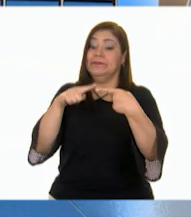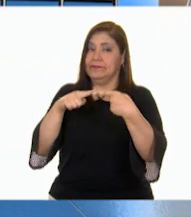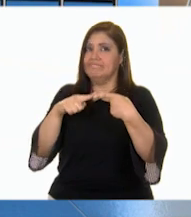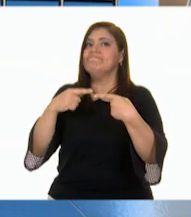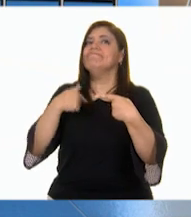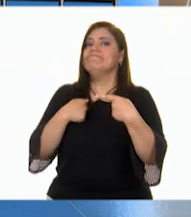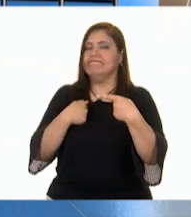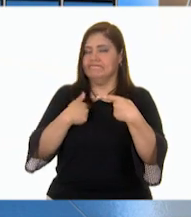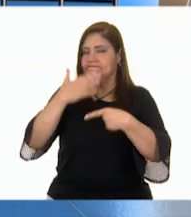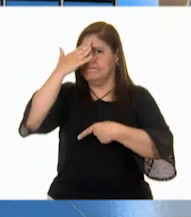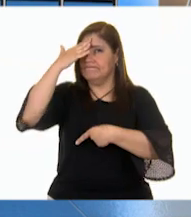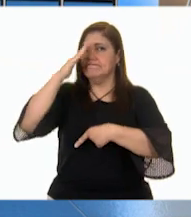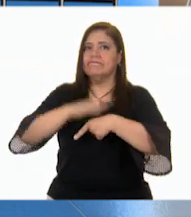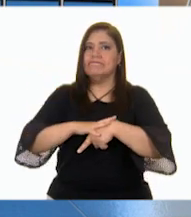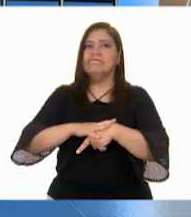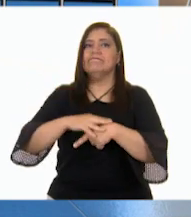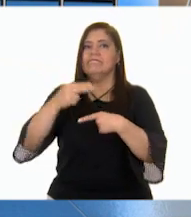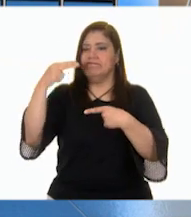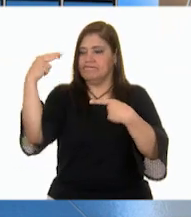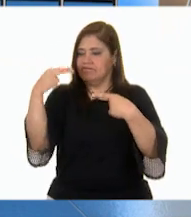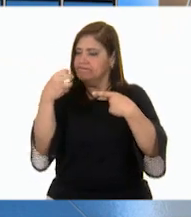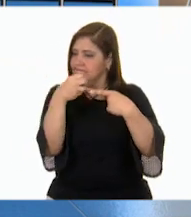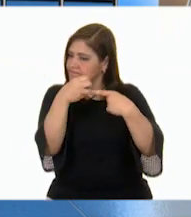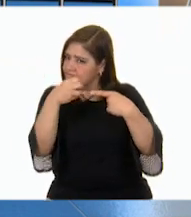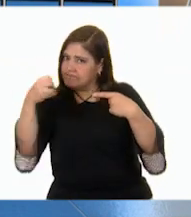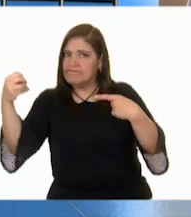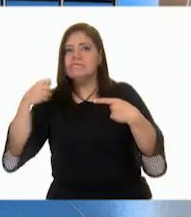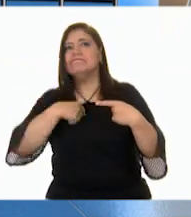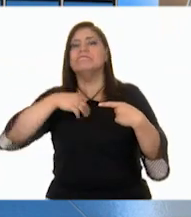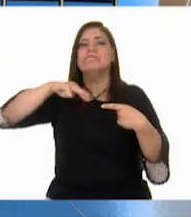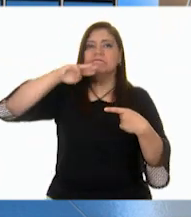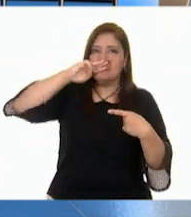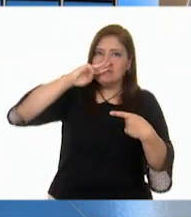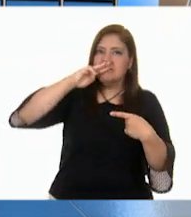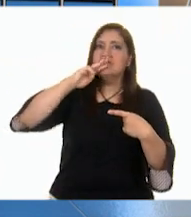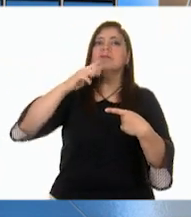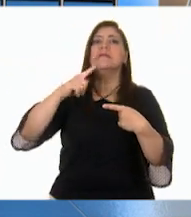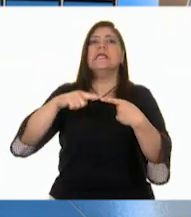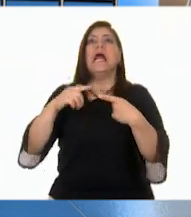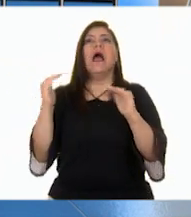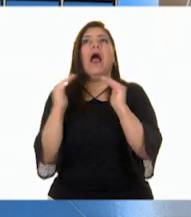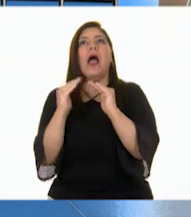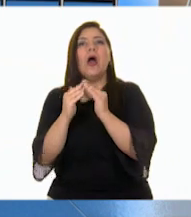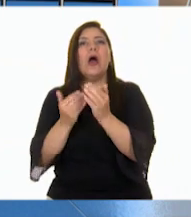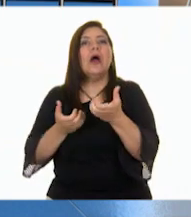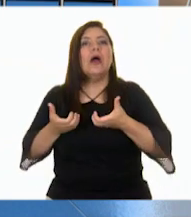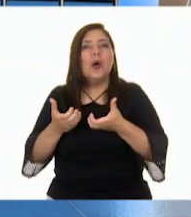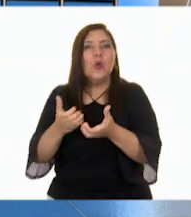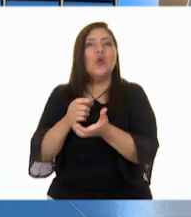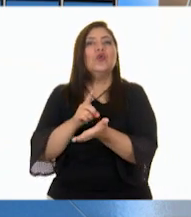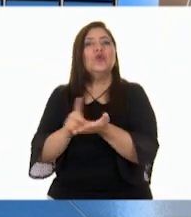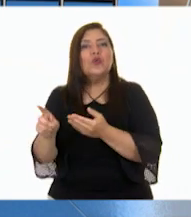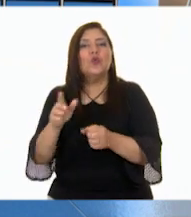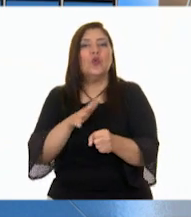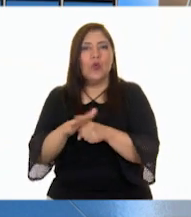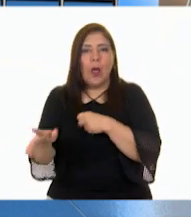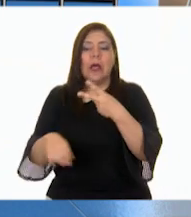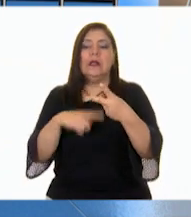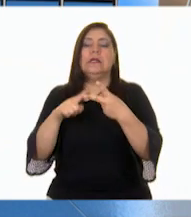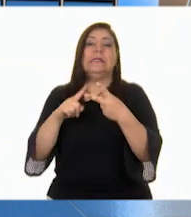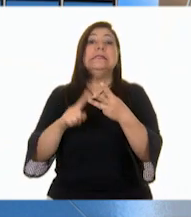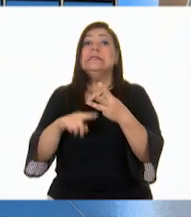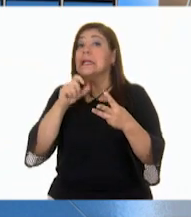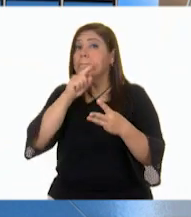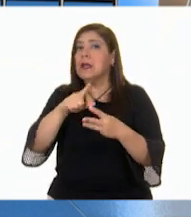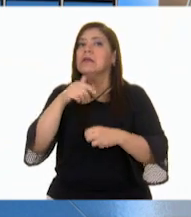aprenderme de memoria el nombre completo de mi mamá, la dirección de mi casa y el número telefónico de mis